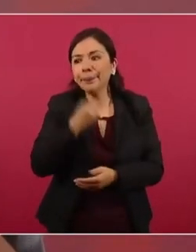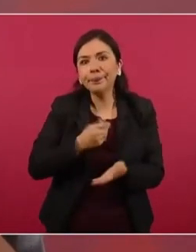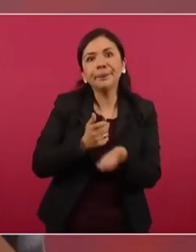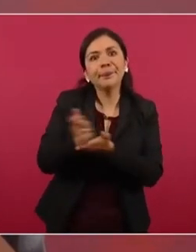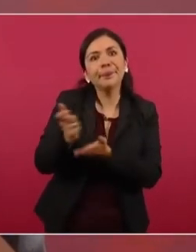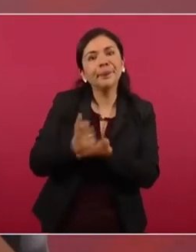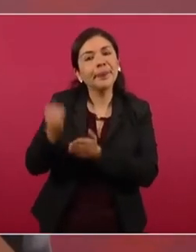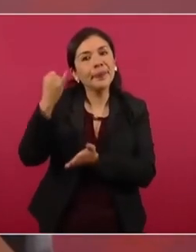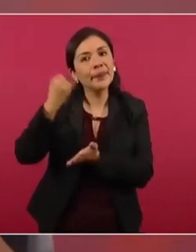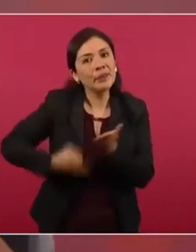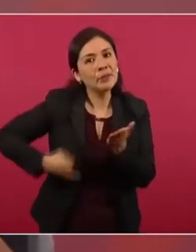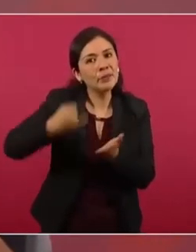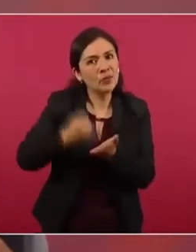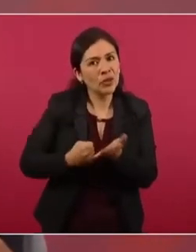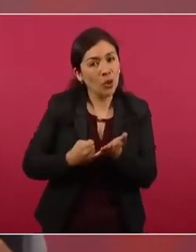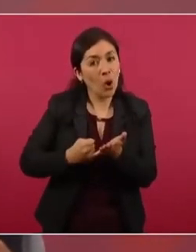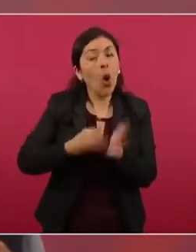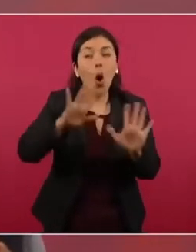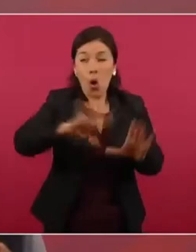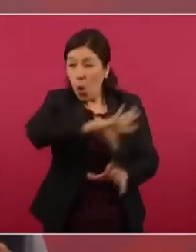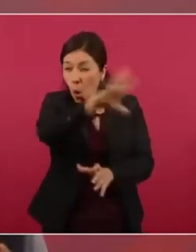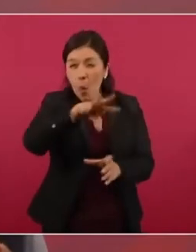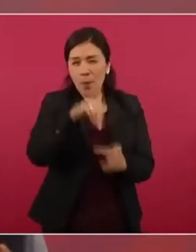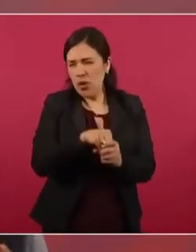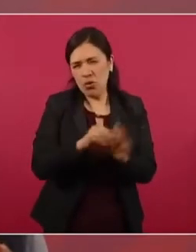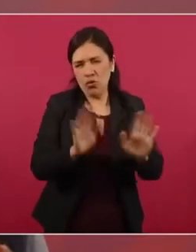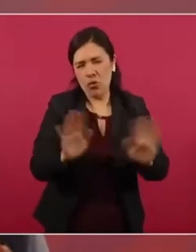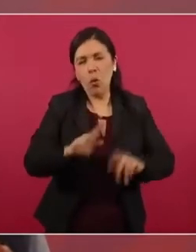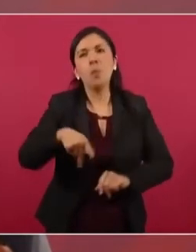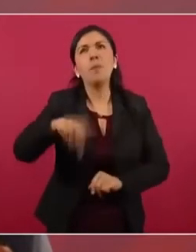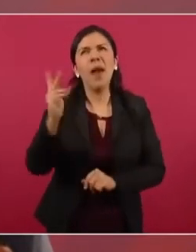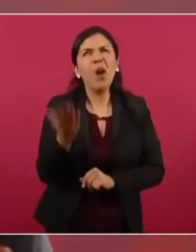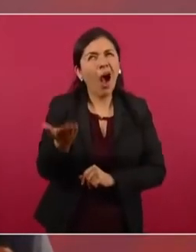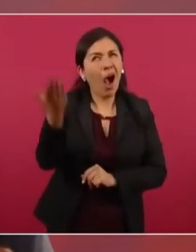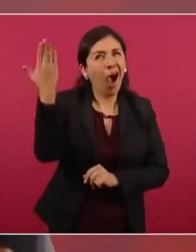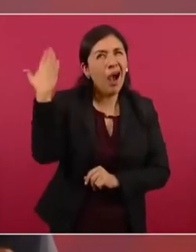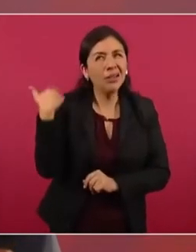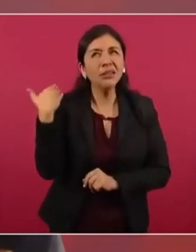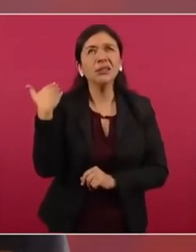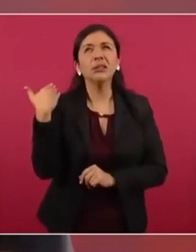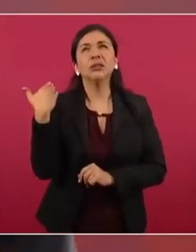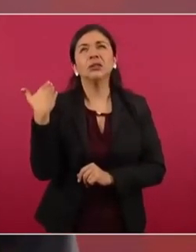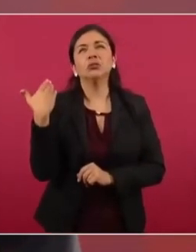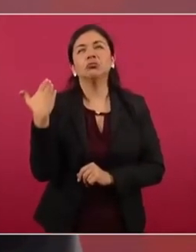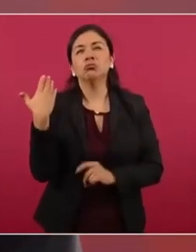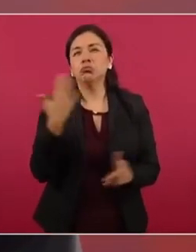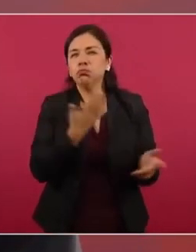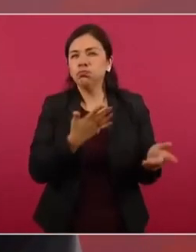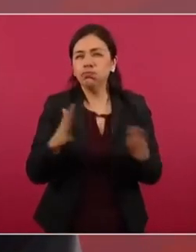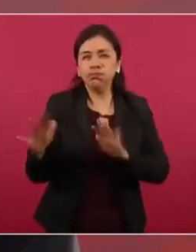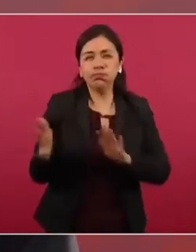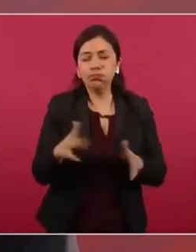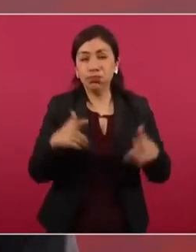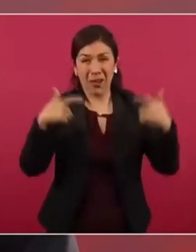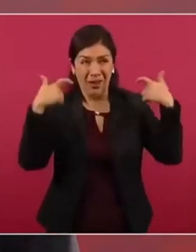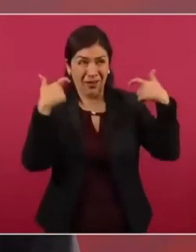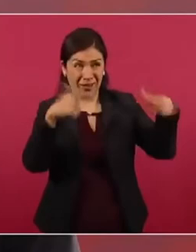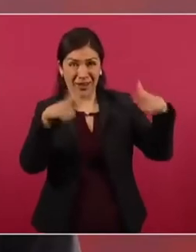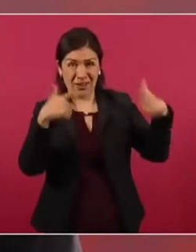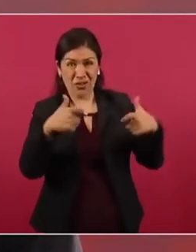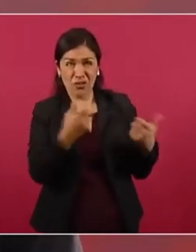No generalizo, pero había potentados que nunca